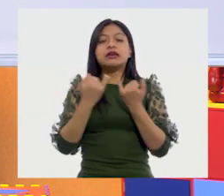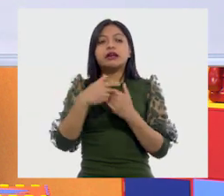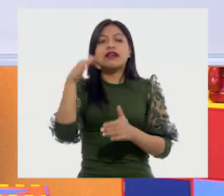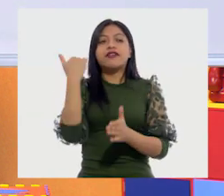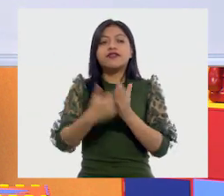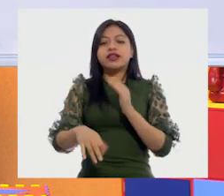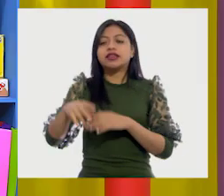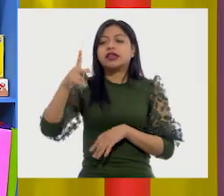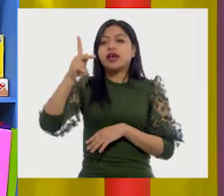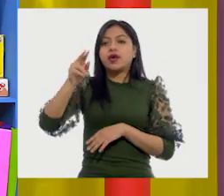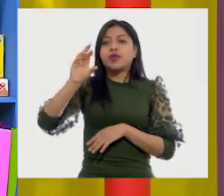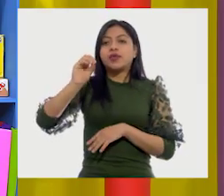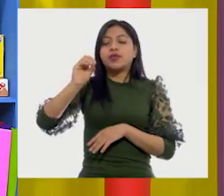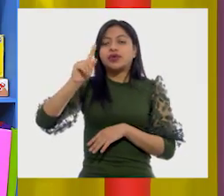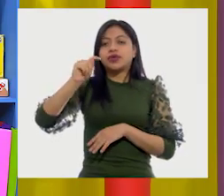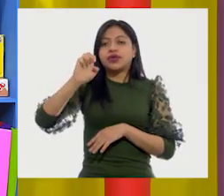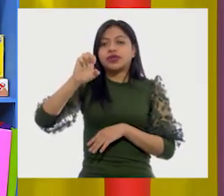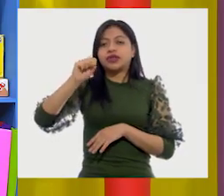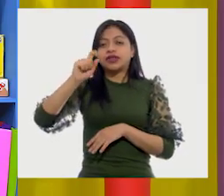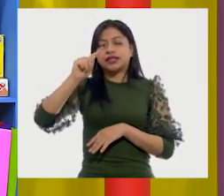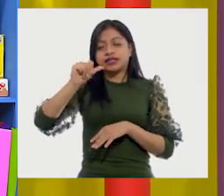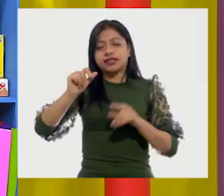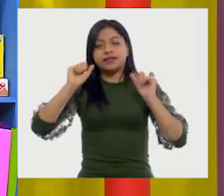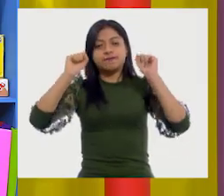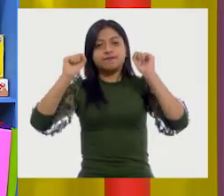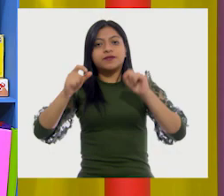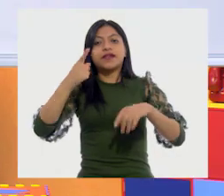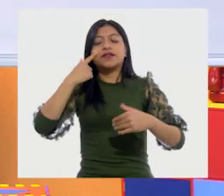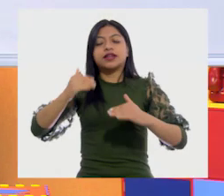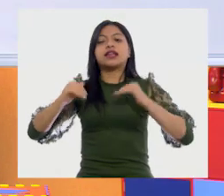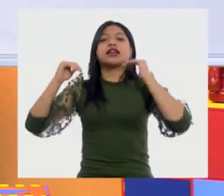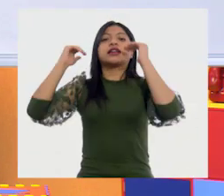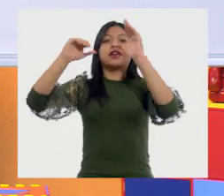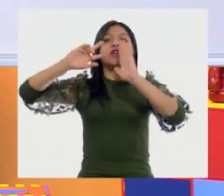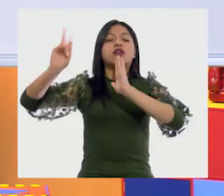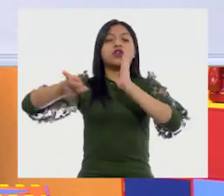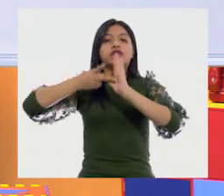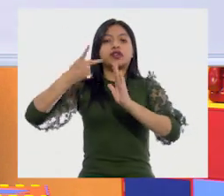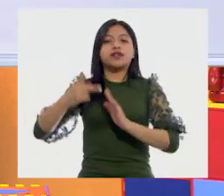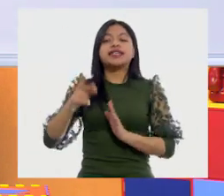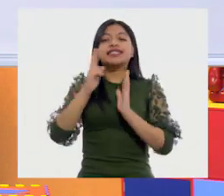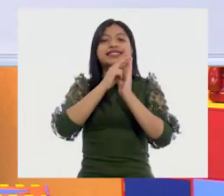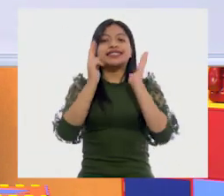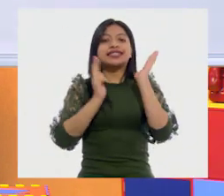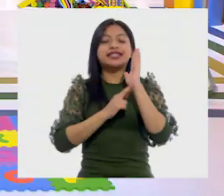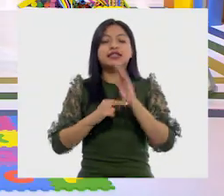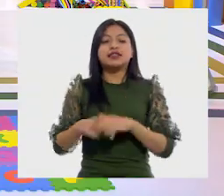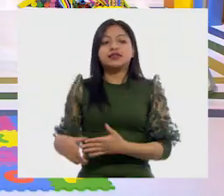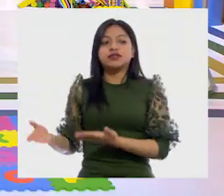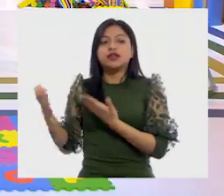Protesta. Iba a decir publicitario otra vez. Empezamos con el normativo, ¿cuántas sílabas tiene el normativo?